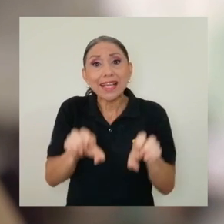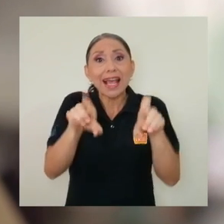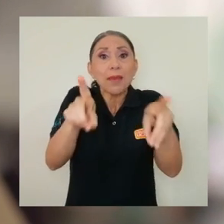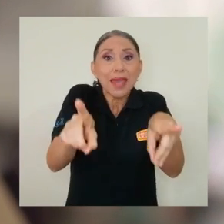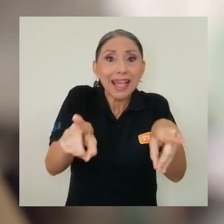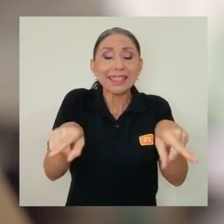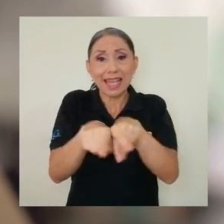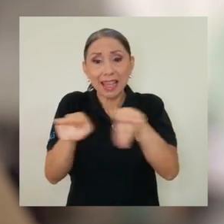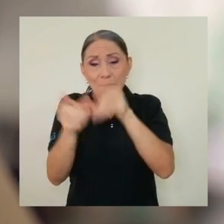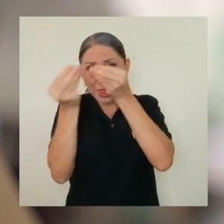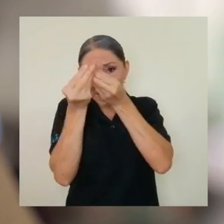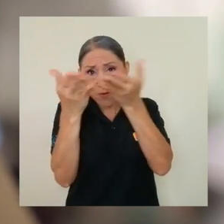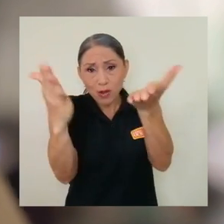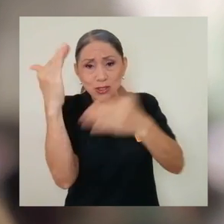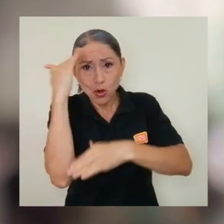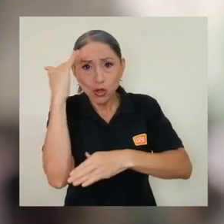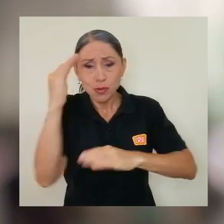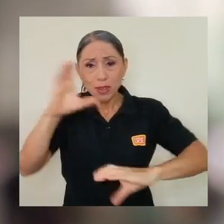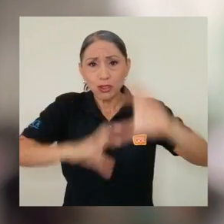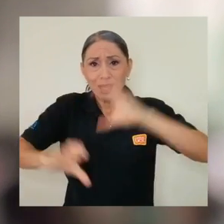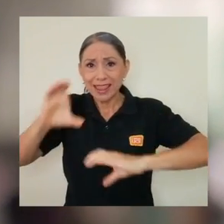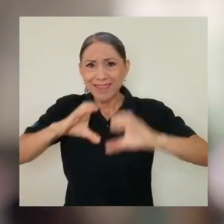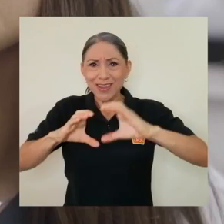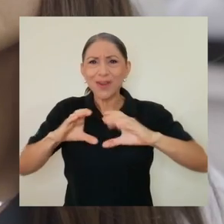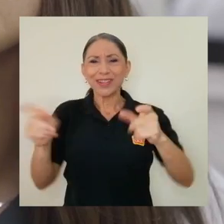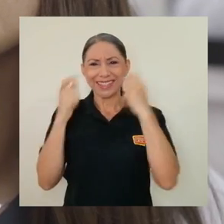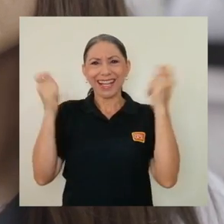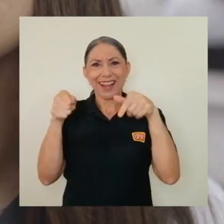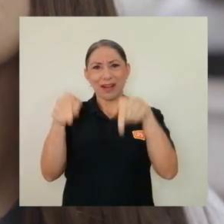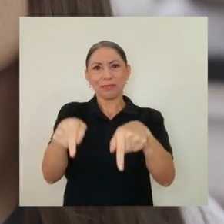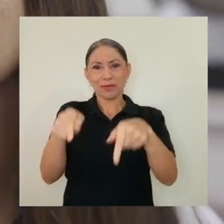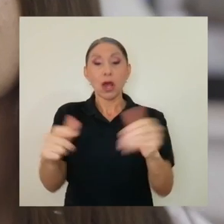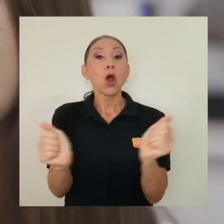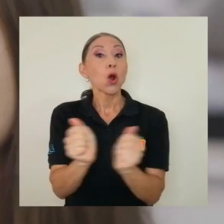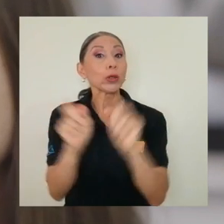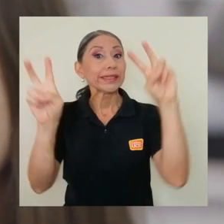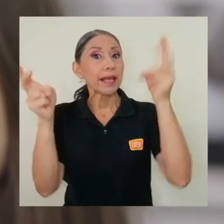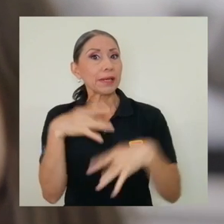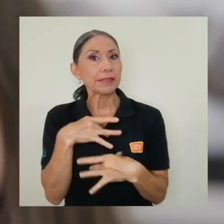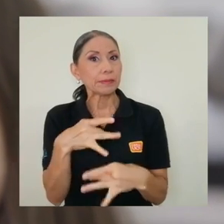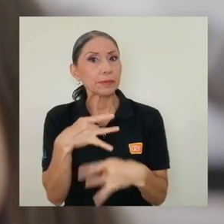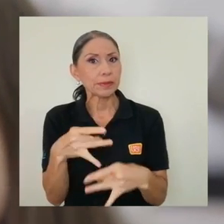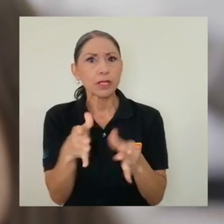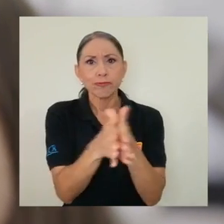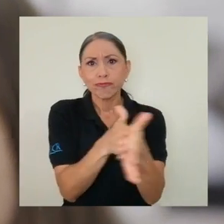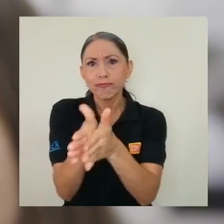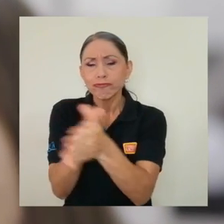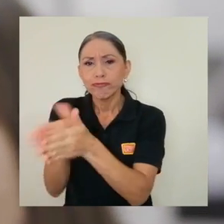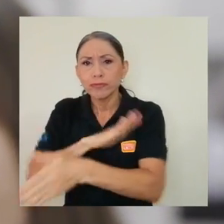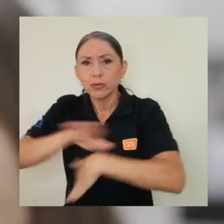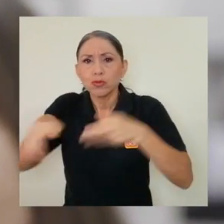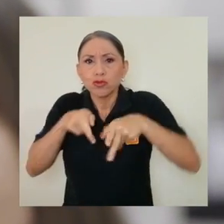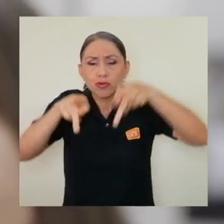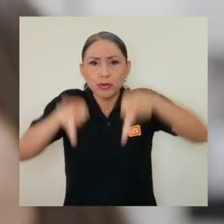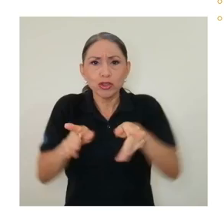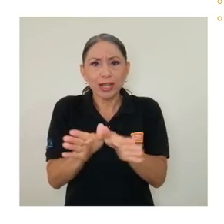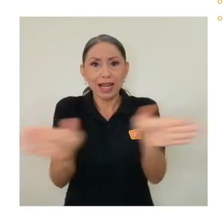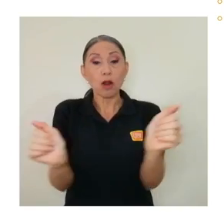académicas y de divulgación del conocimiento científico con temas de interés y utilidad para el público en general